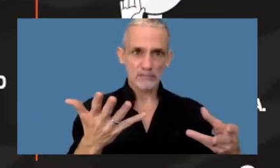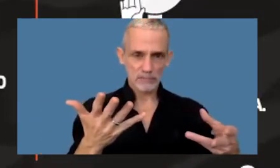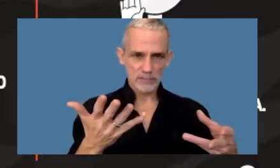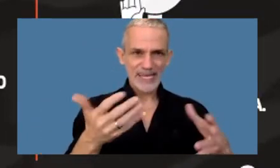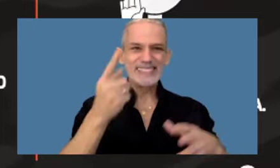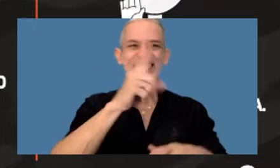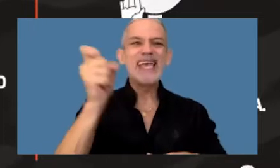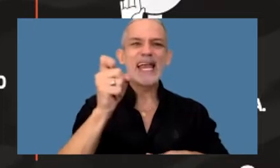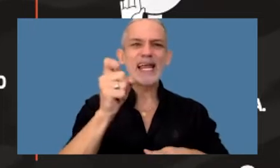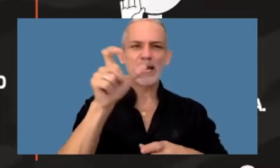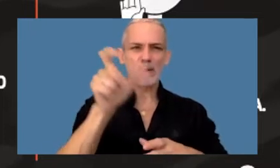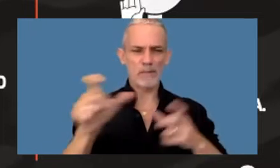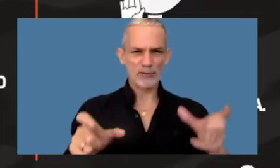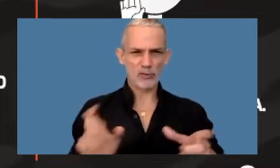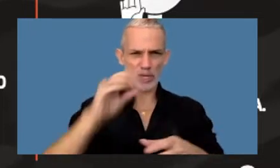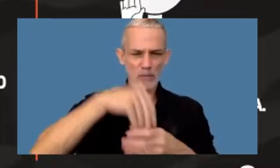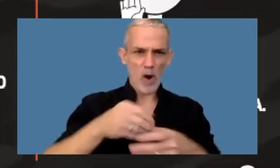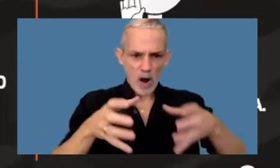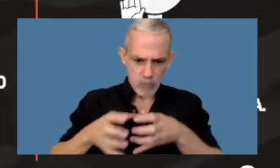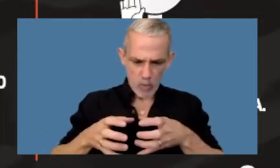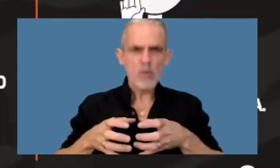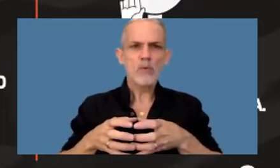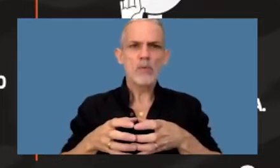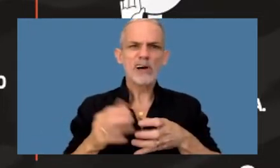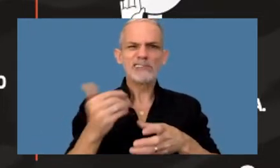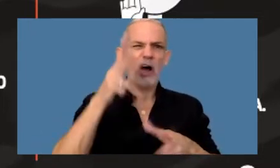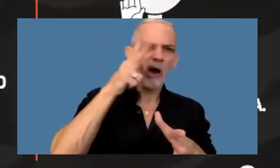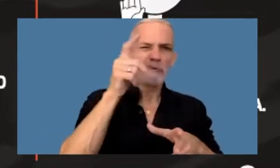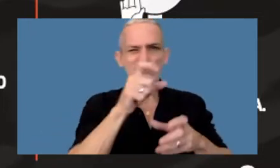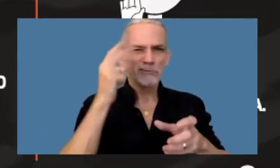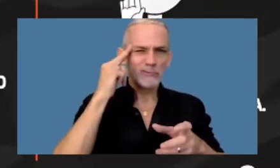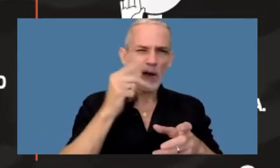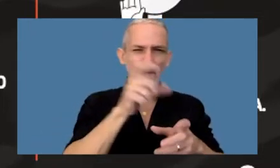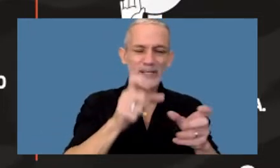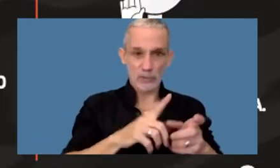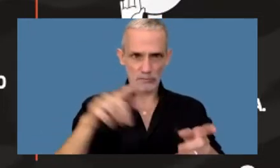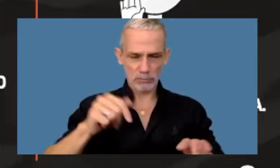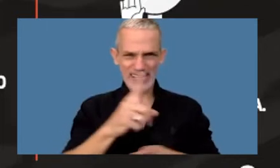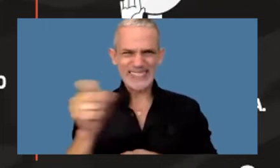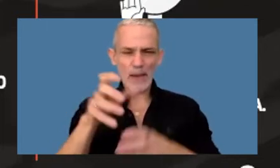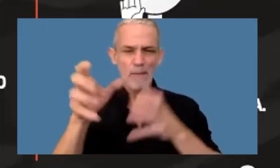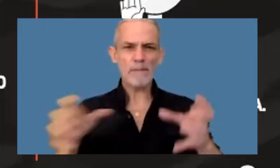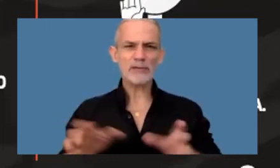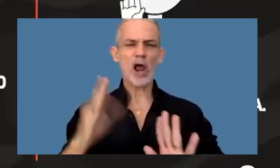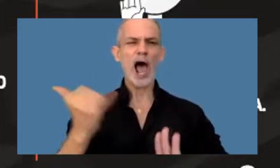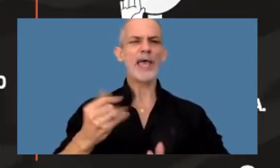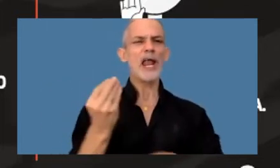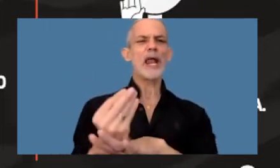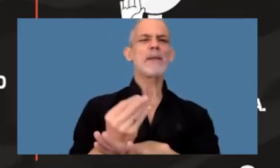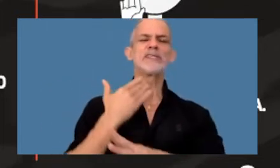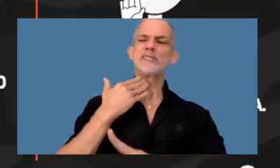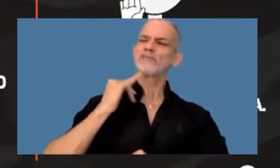100 integrantes para aquellas bandas super profesionales que tienen hasta vocería tienen